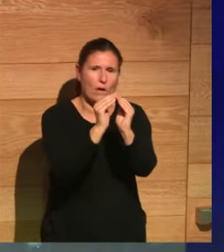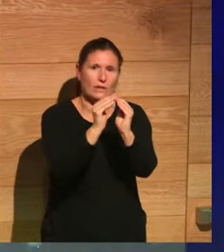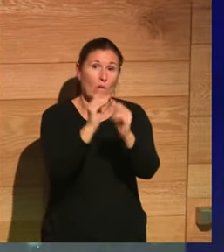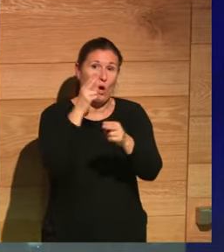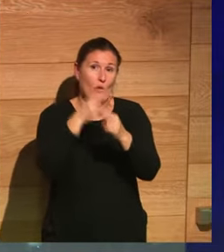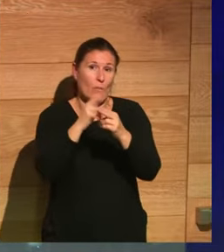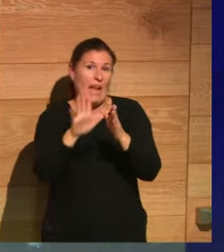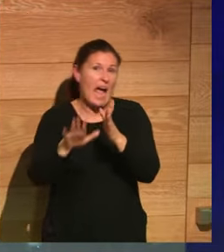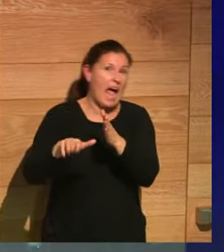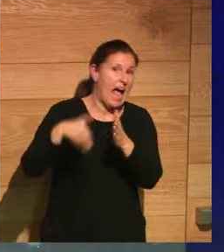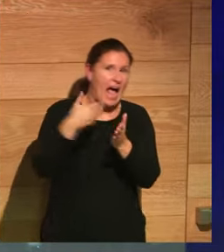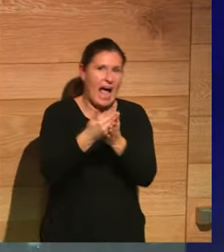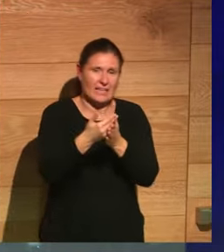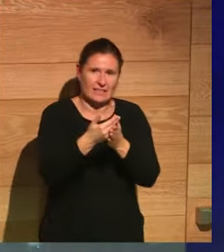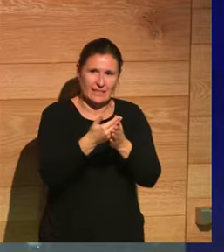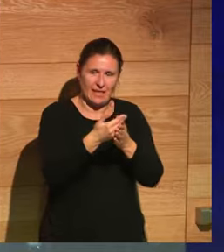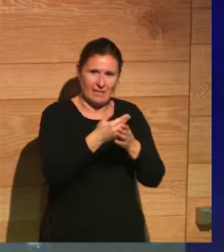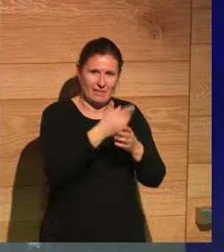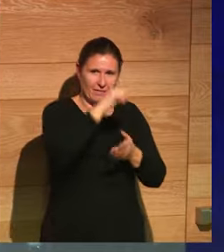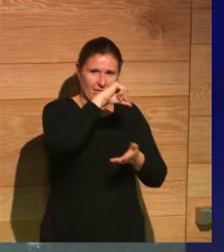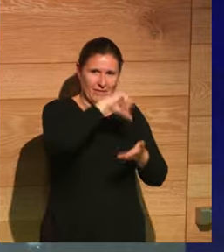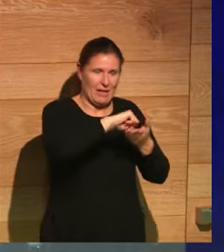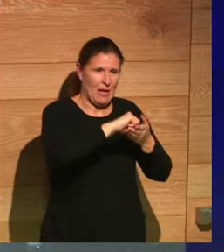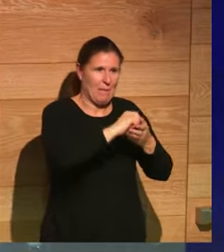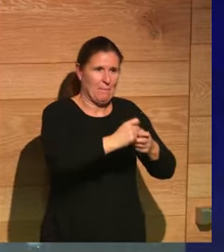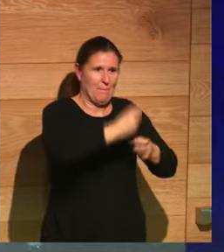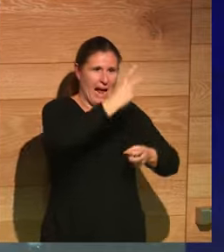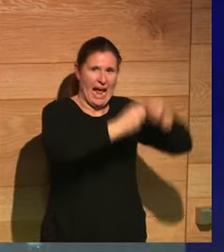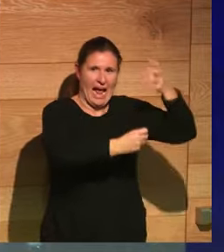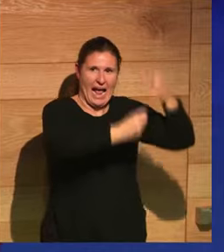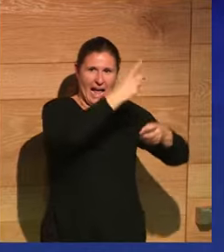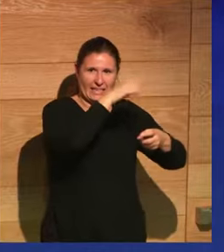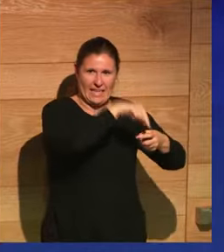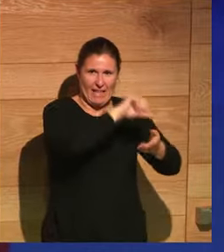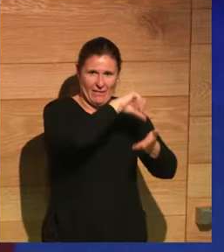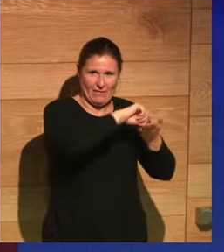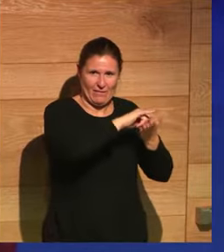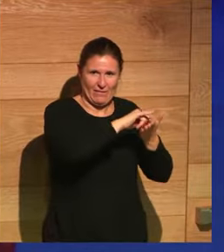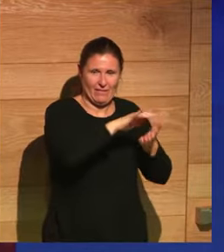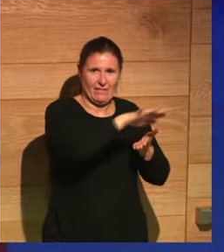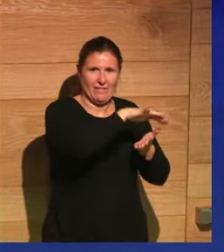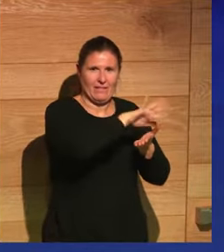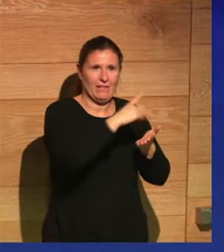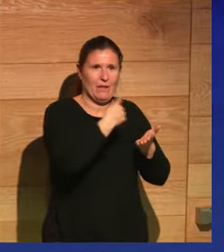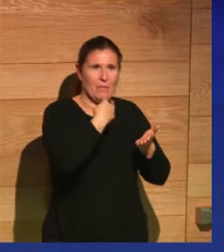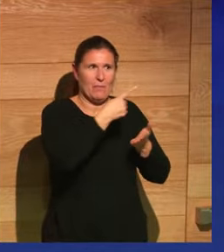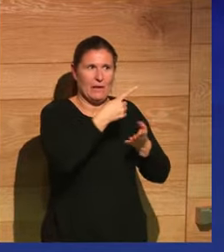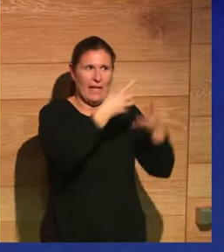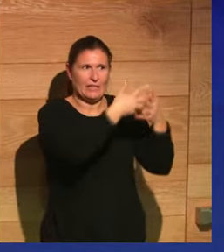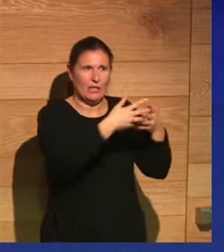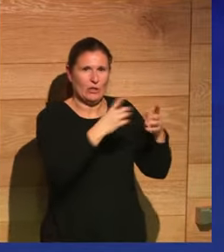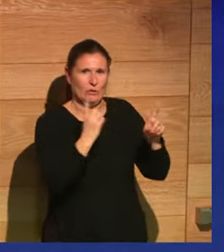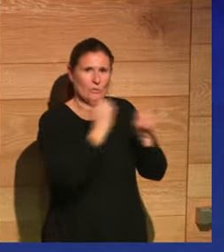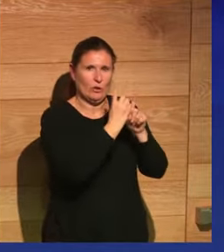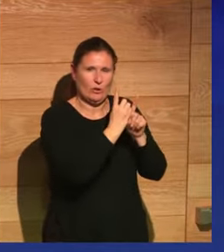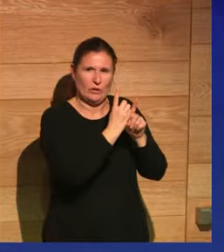Manhattan, por el que iban a llegar las instrucciones del Papa sobre cómo destruir a Estados Unidos. Pero ese túnel existe, ¿no? Es